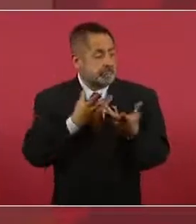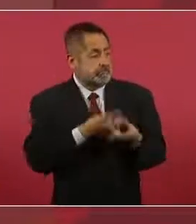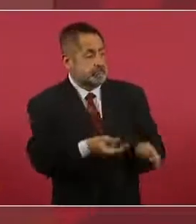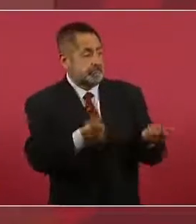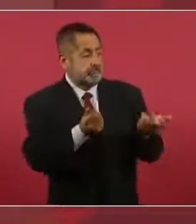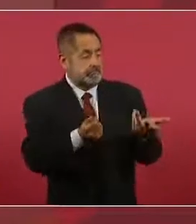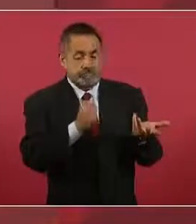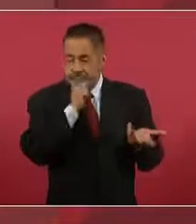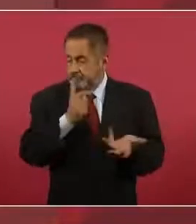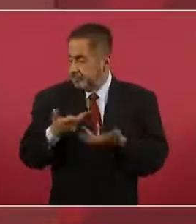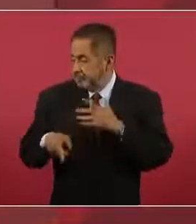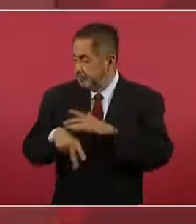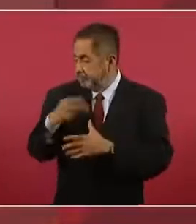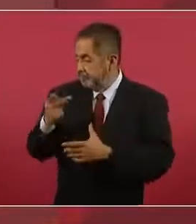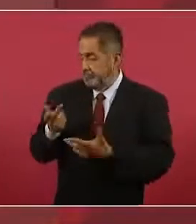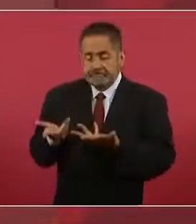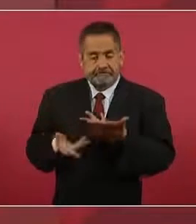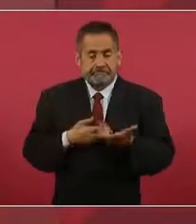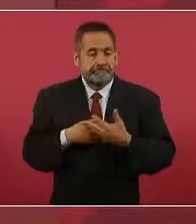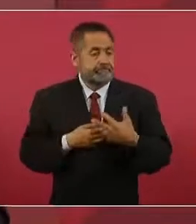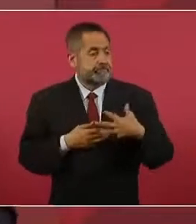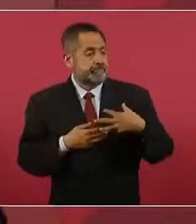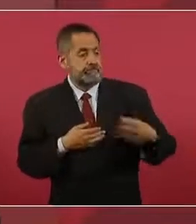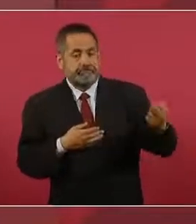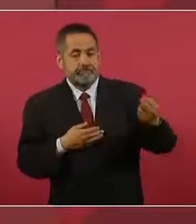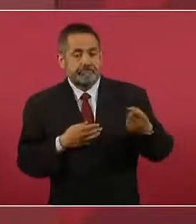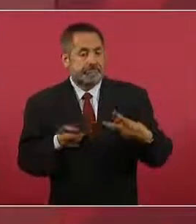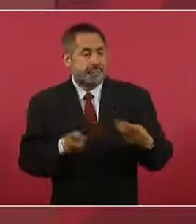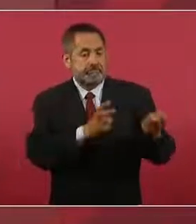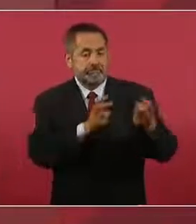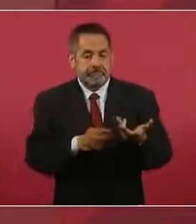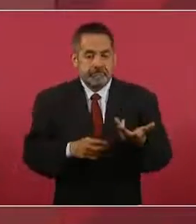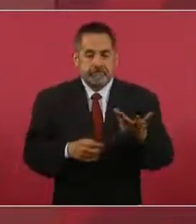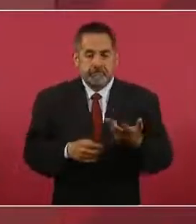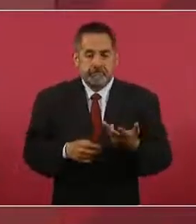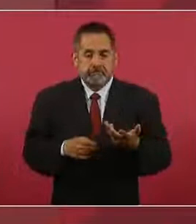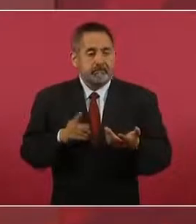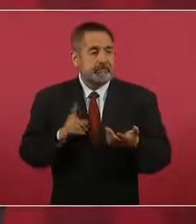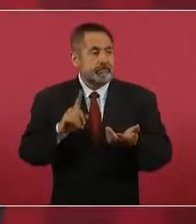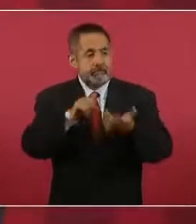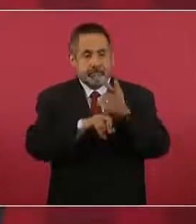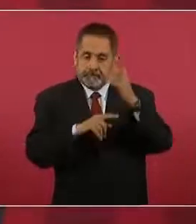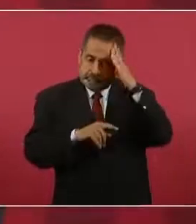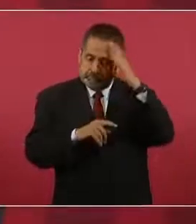se lo robaban y como robaban arriba,